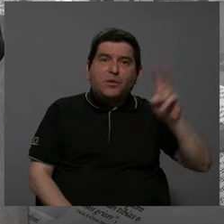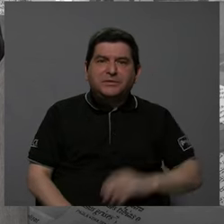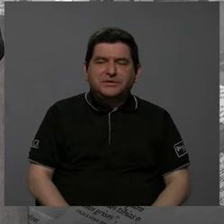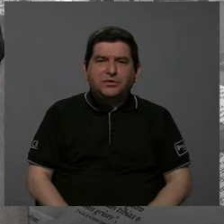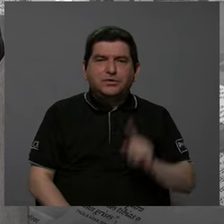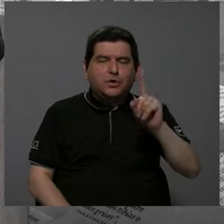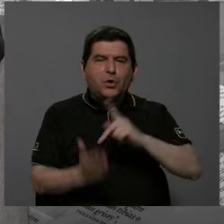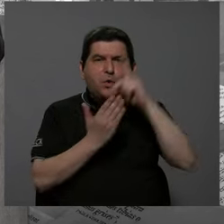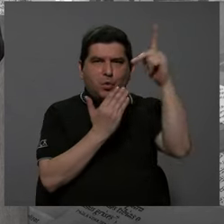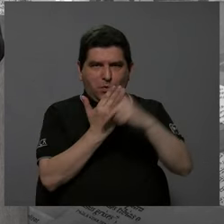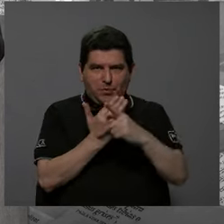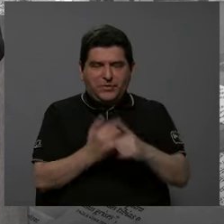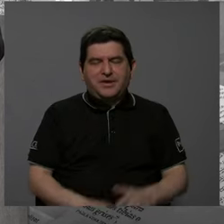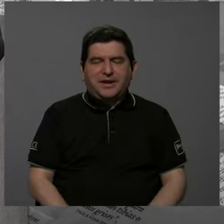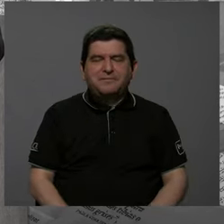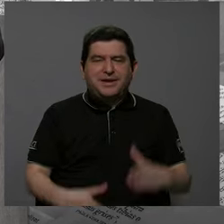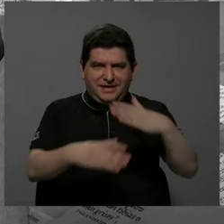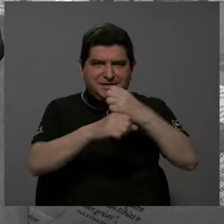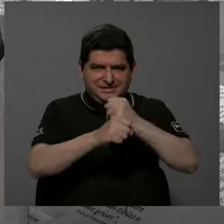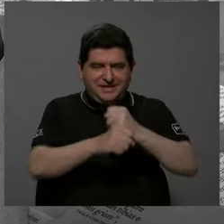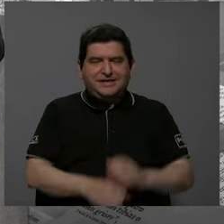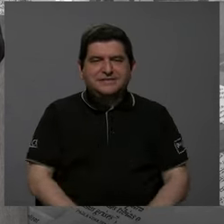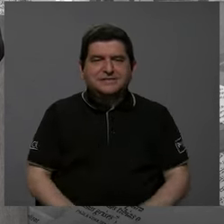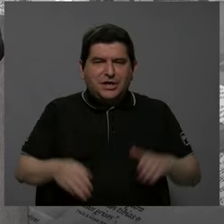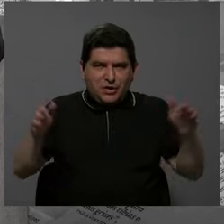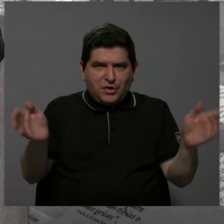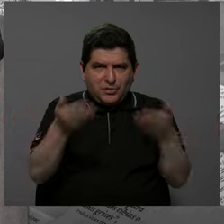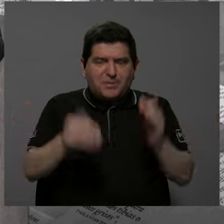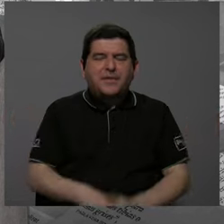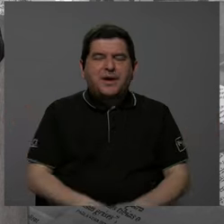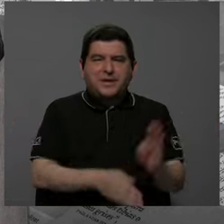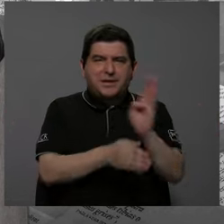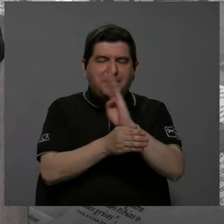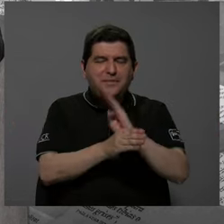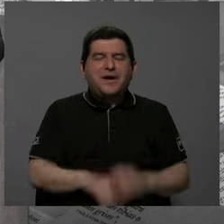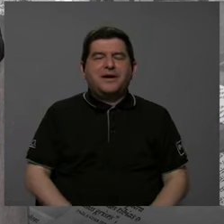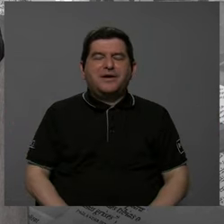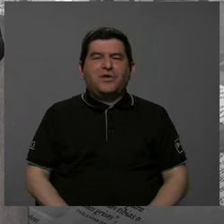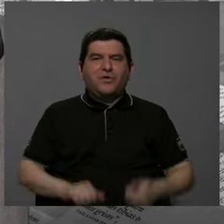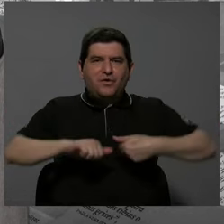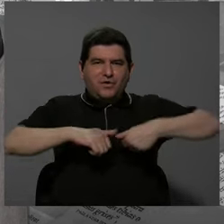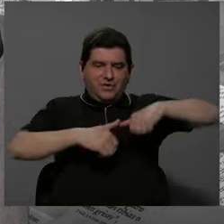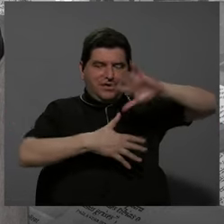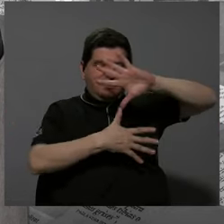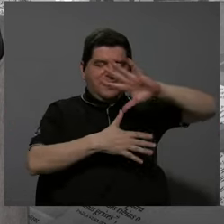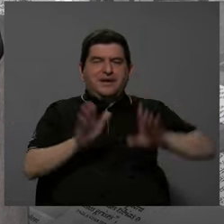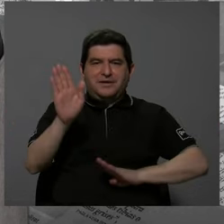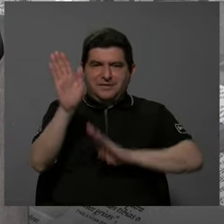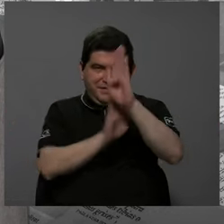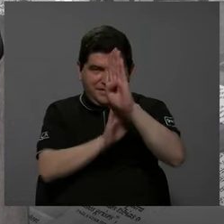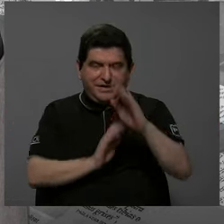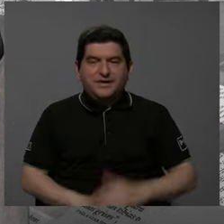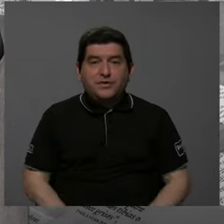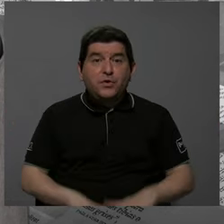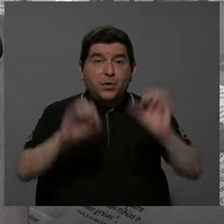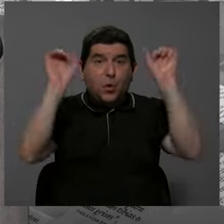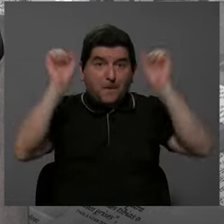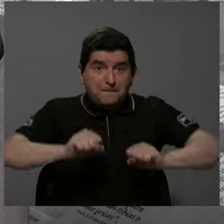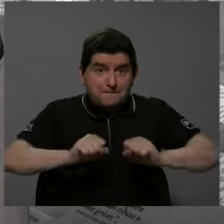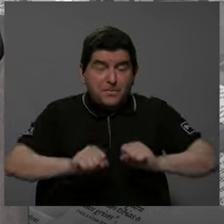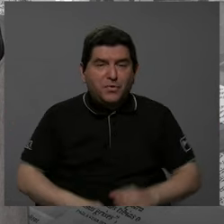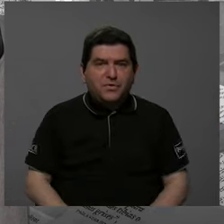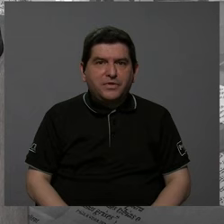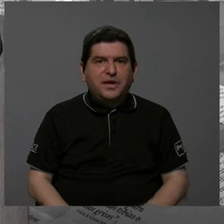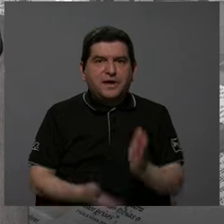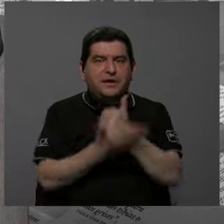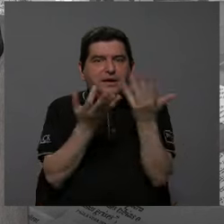muy importante que se llamó BID Catastro, promovido por el Banco Interamericano de Desarrollo, precisamente para lograr algo